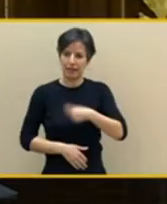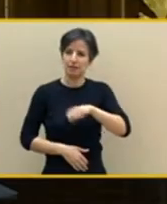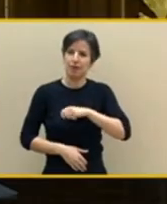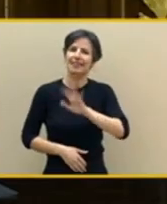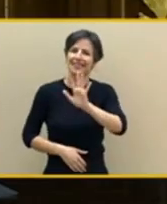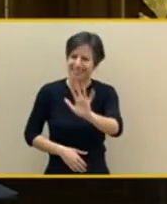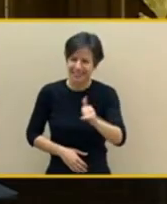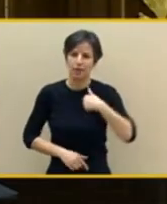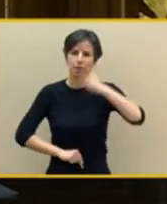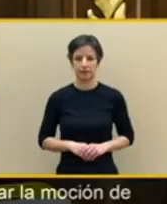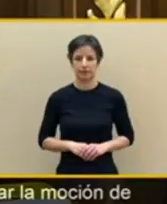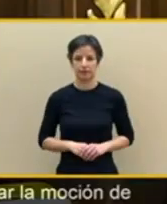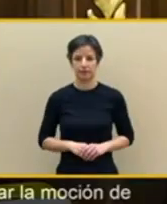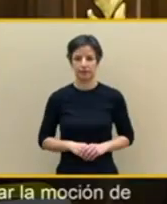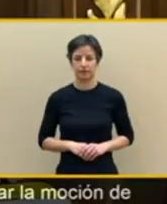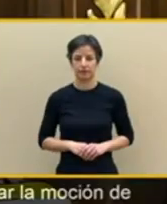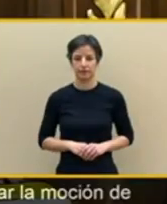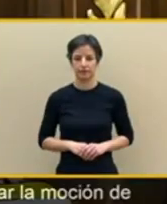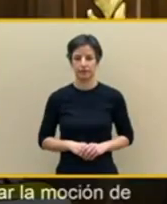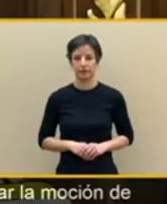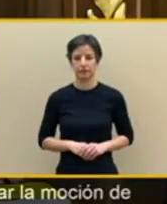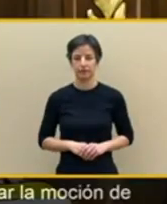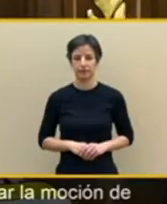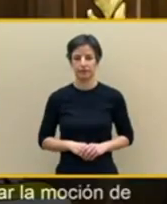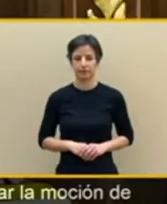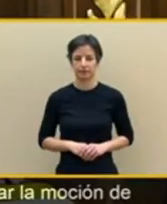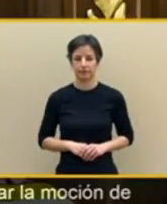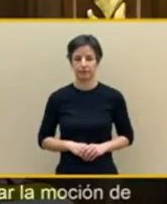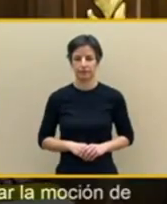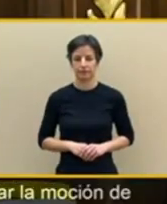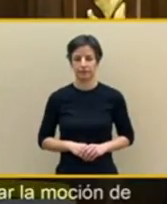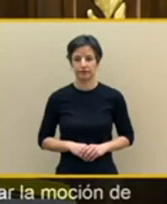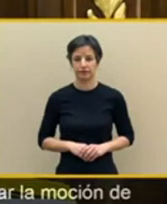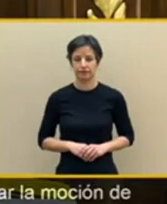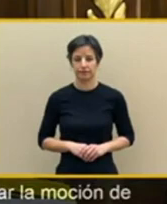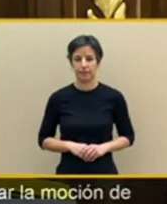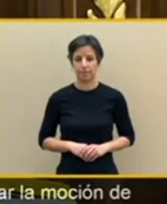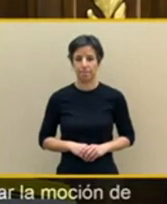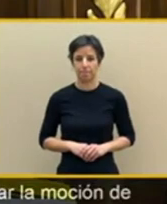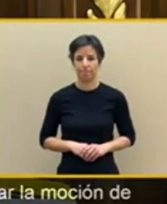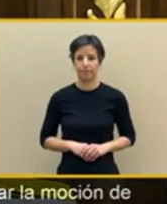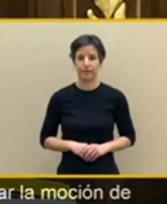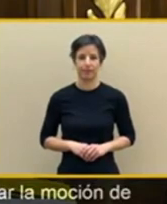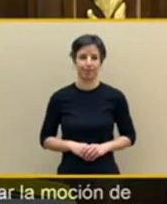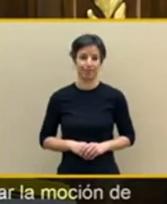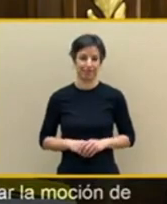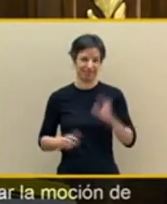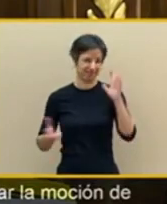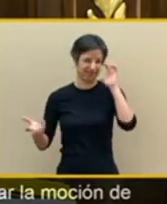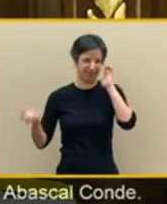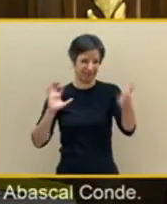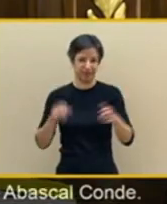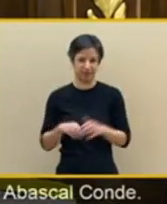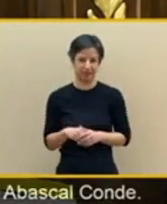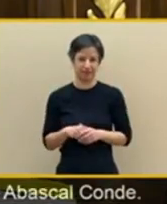cosas que hacemos los españoles de trabajar no me dejado seguir he escuchado que que él ha criticado el